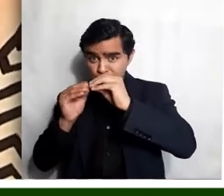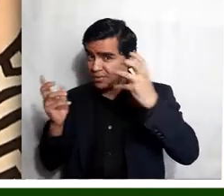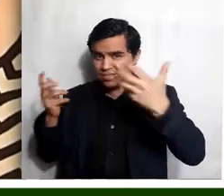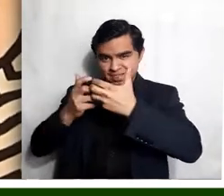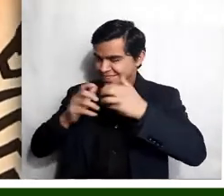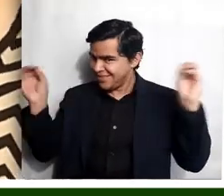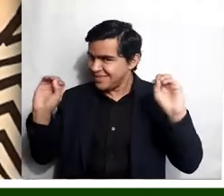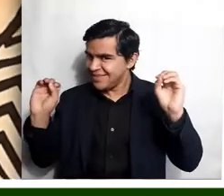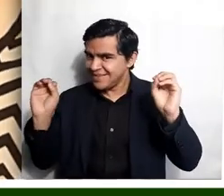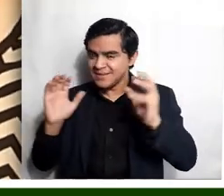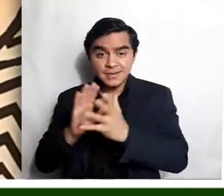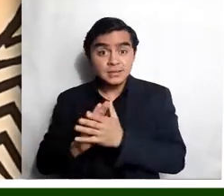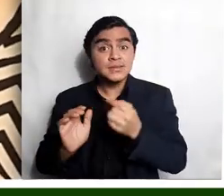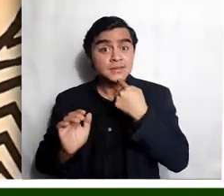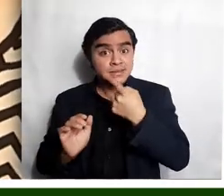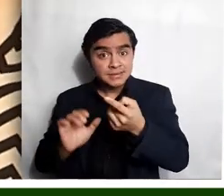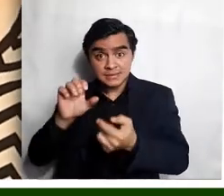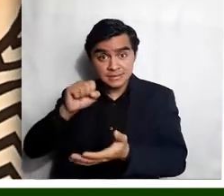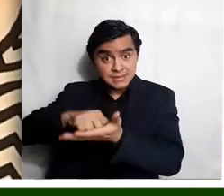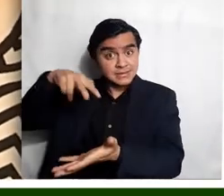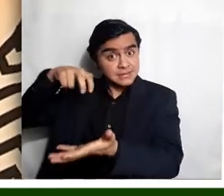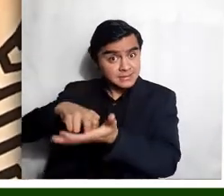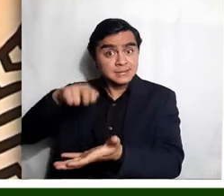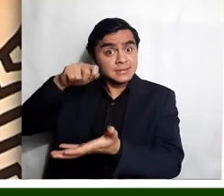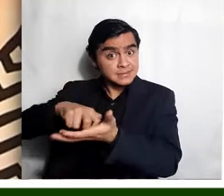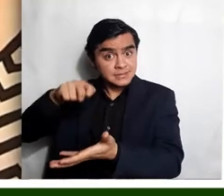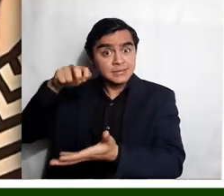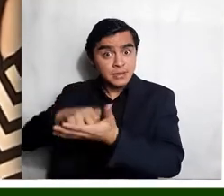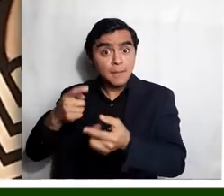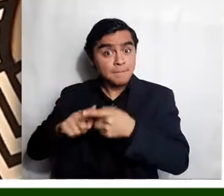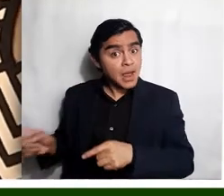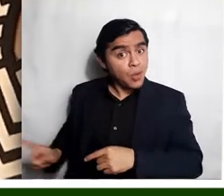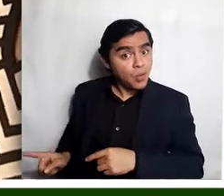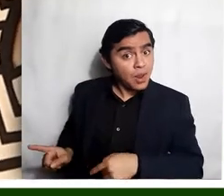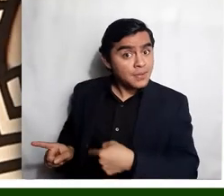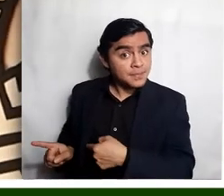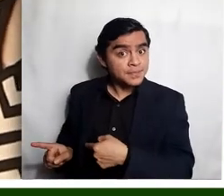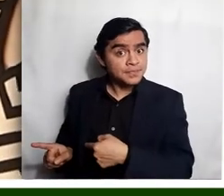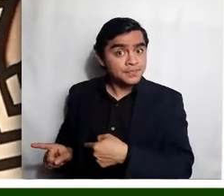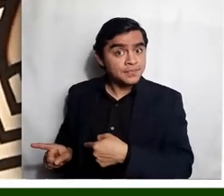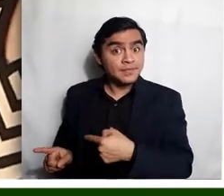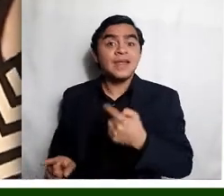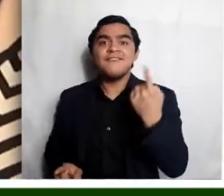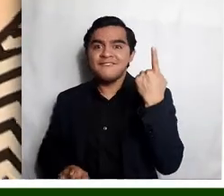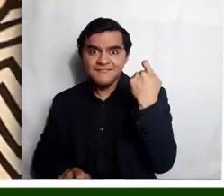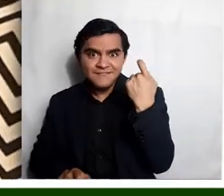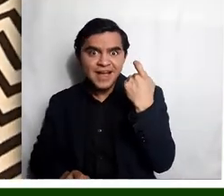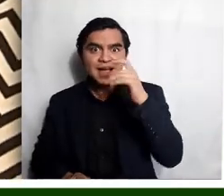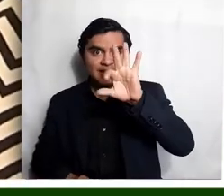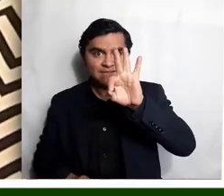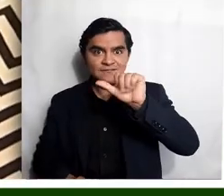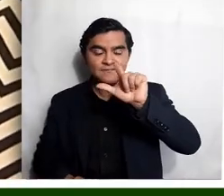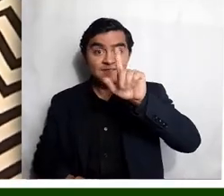ninguna palabra. Dice salta y salta, pero la cola le falca. Miren